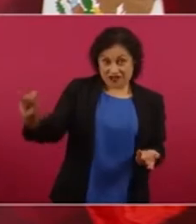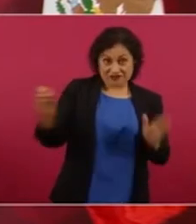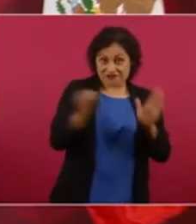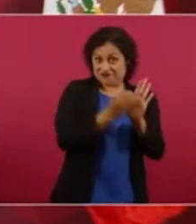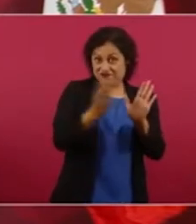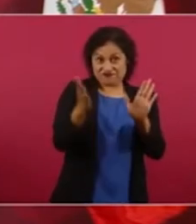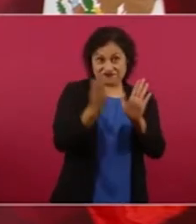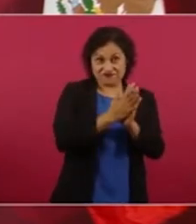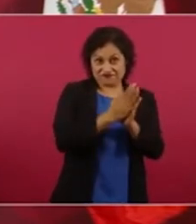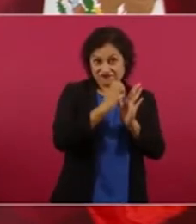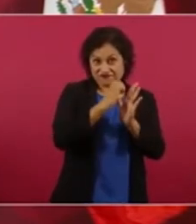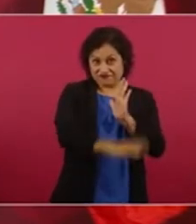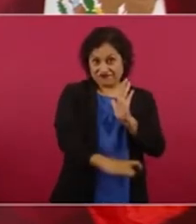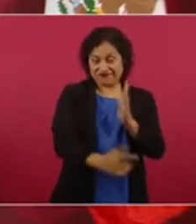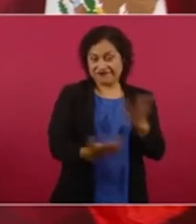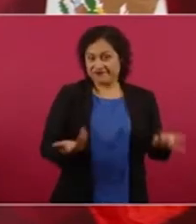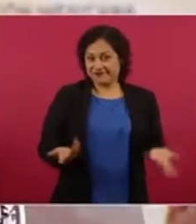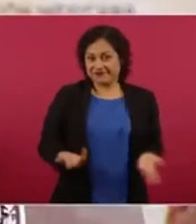entonces